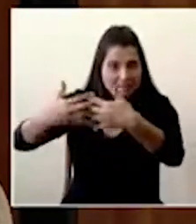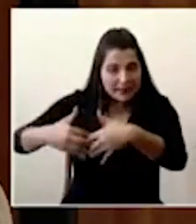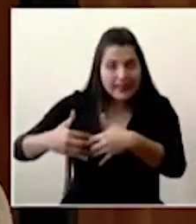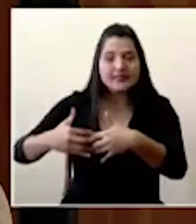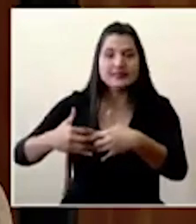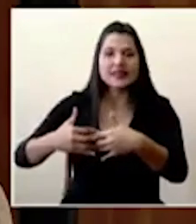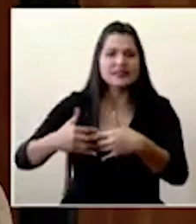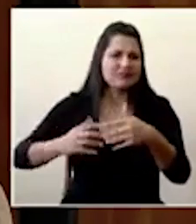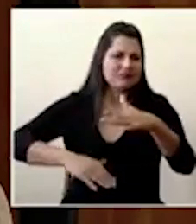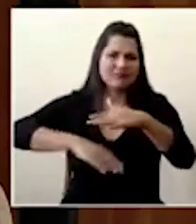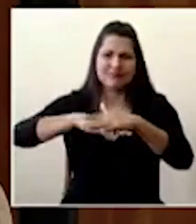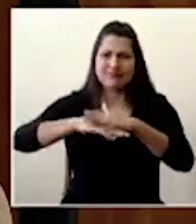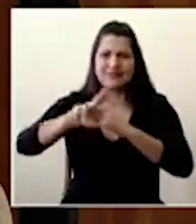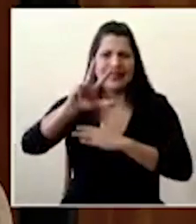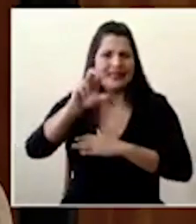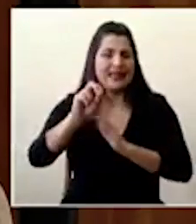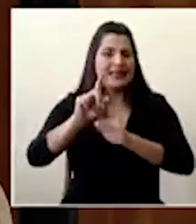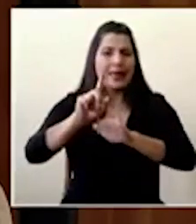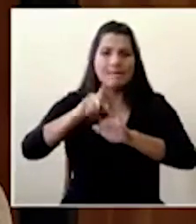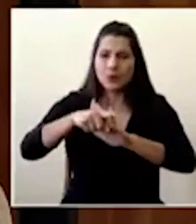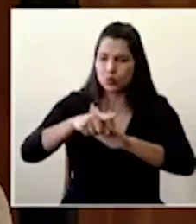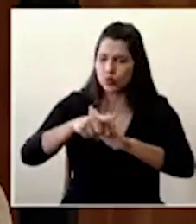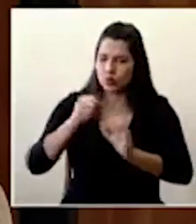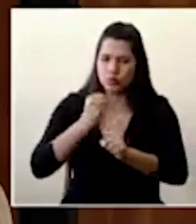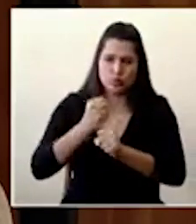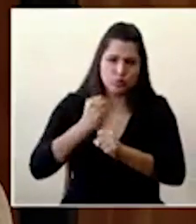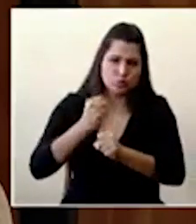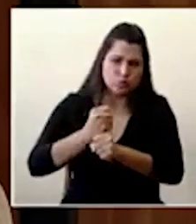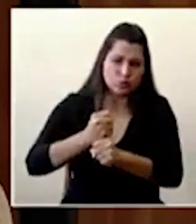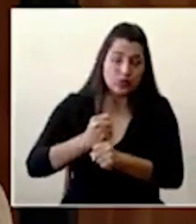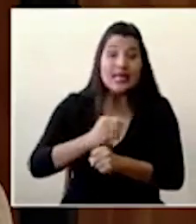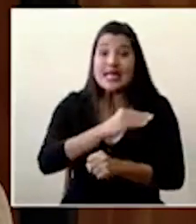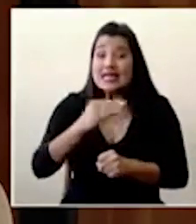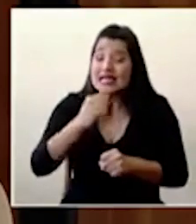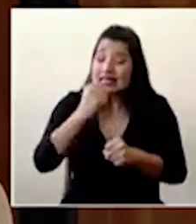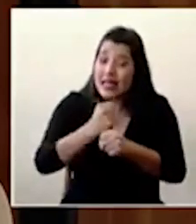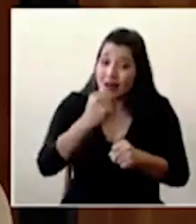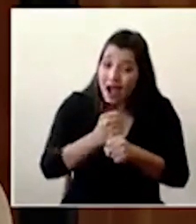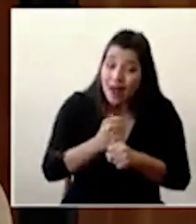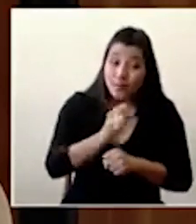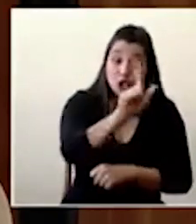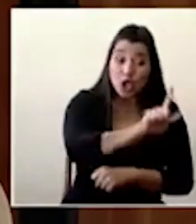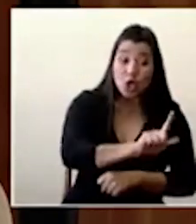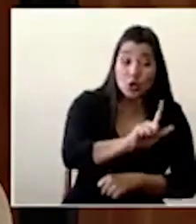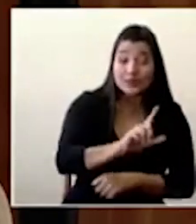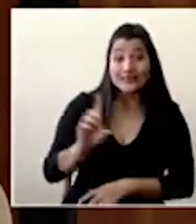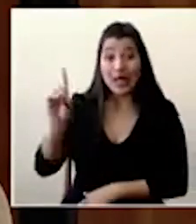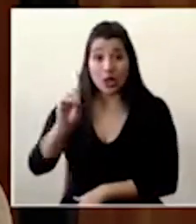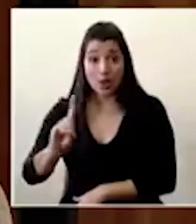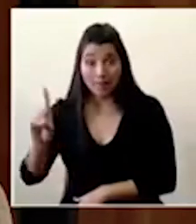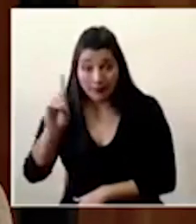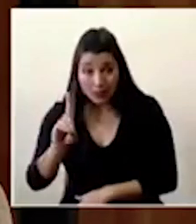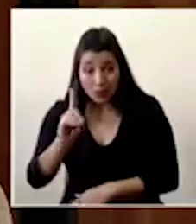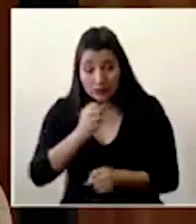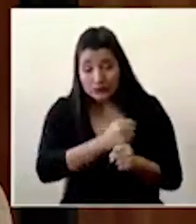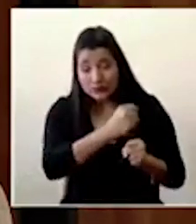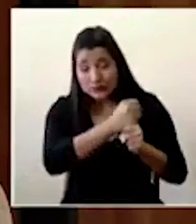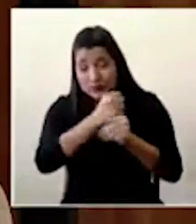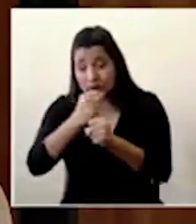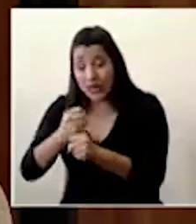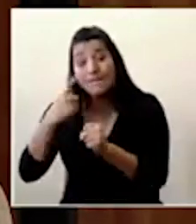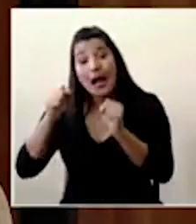alcohol no supera los treinta minutos y estamos trabajando de lunes a domingo para hacer estas